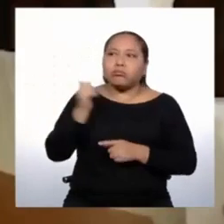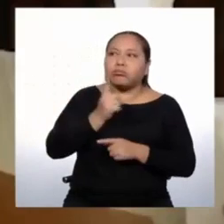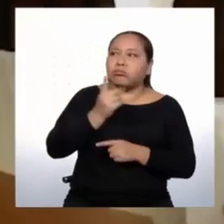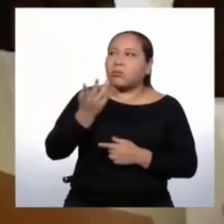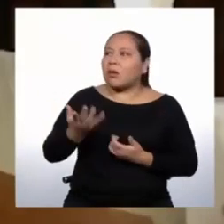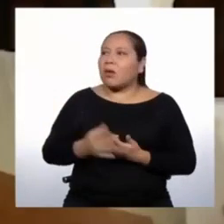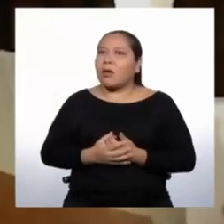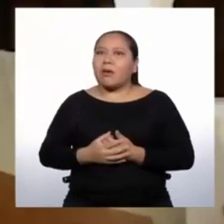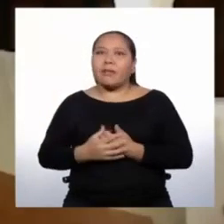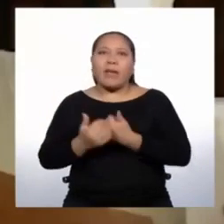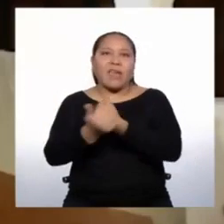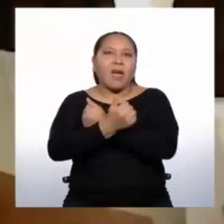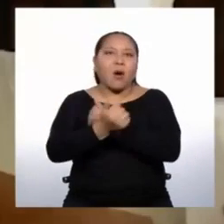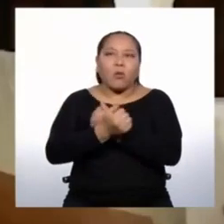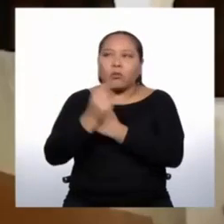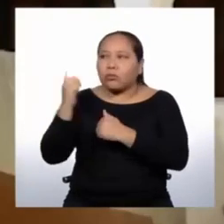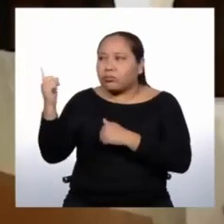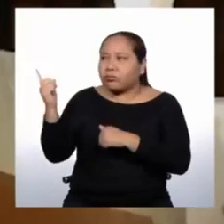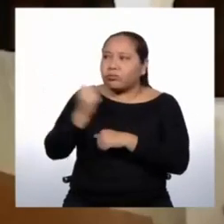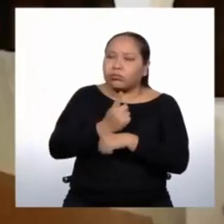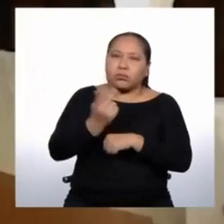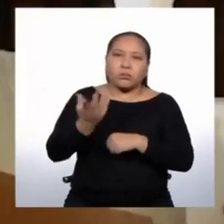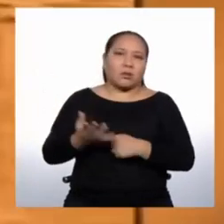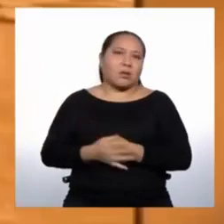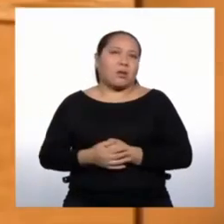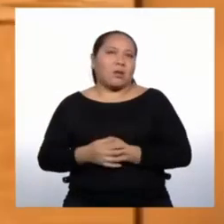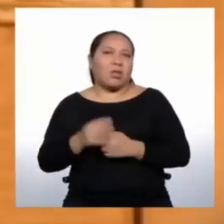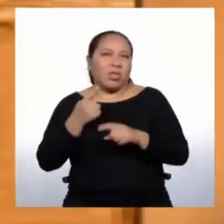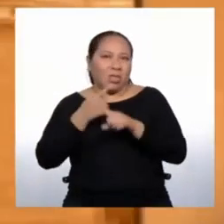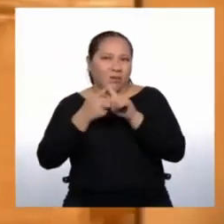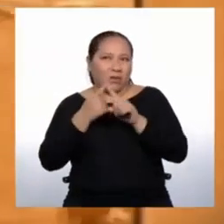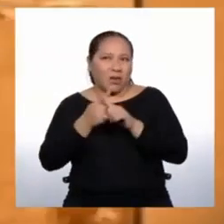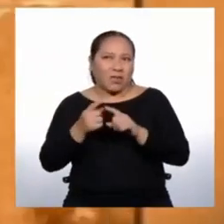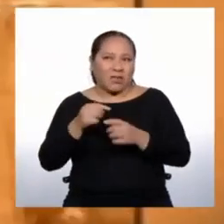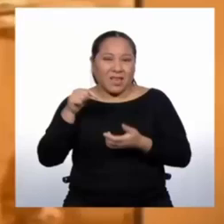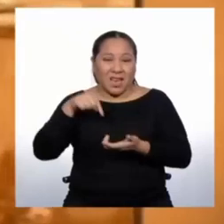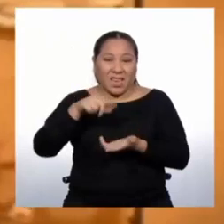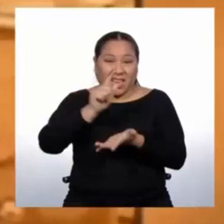Entonces, Lima fue el gran caldero del mestizaje peruano.